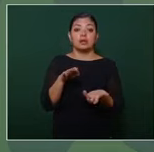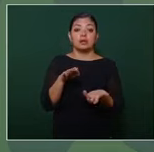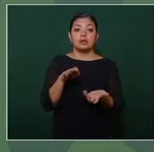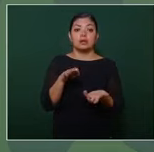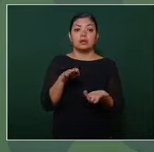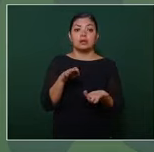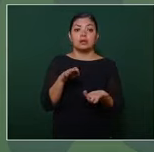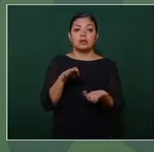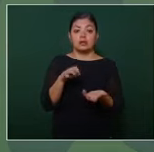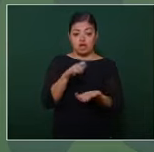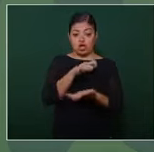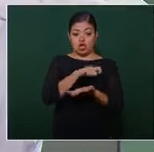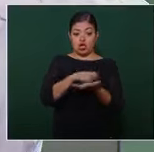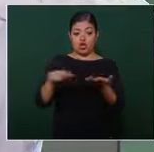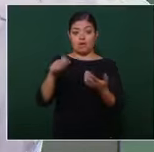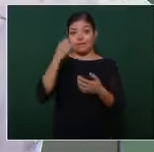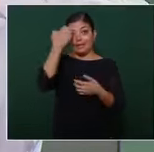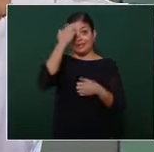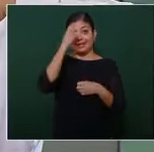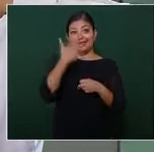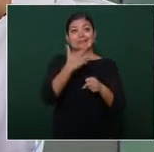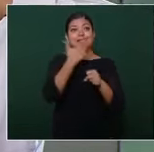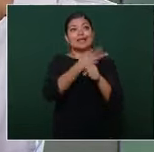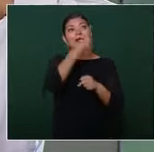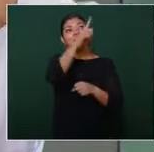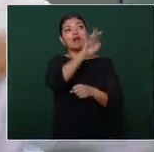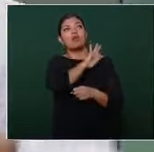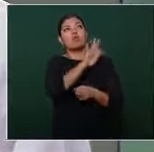comprar en el extranjero lo que se necesitara